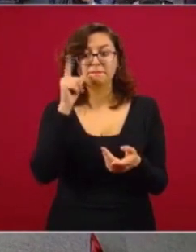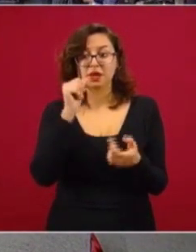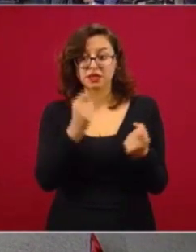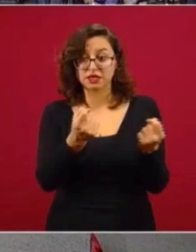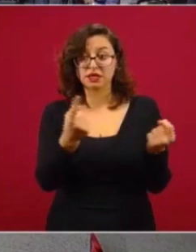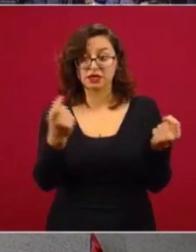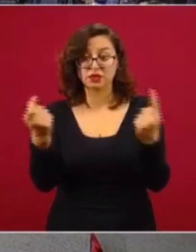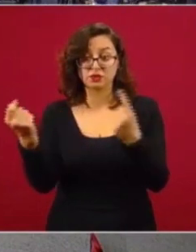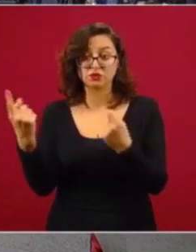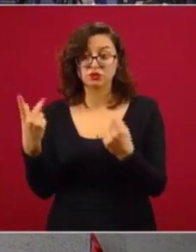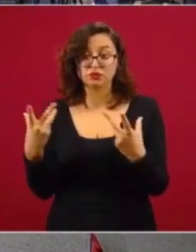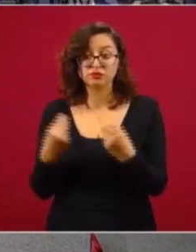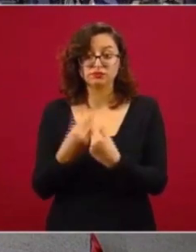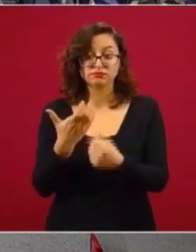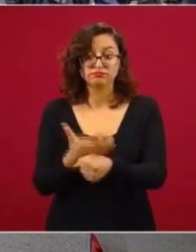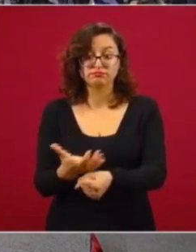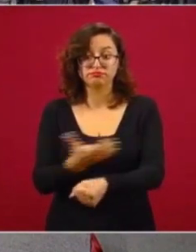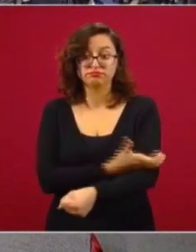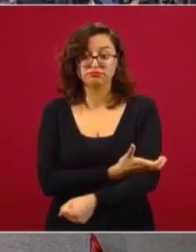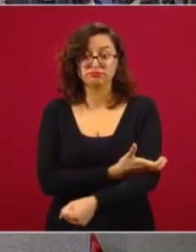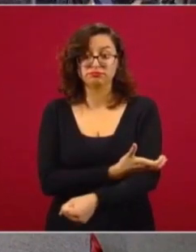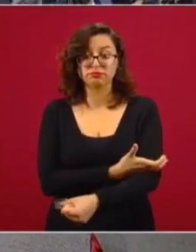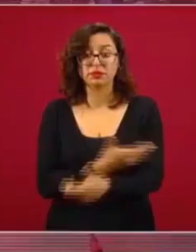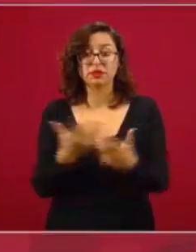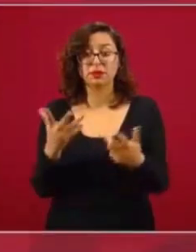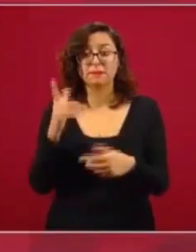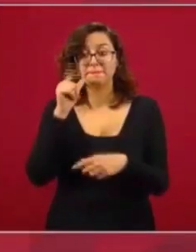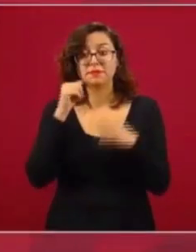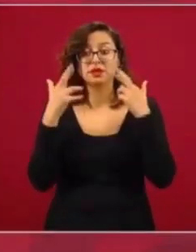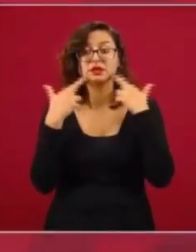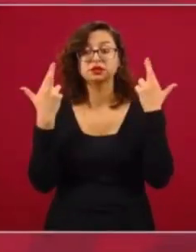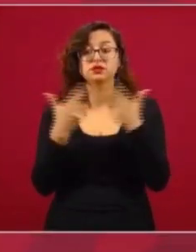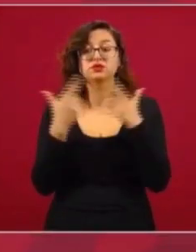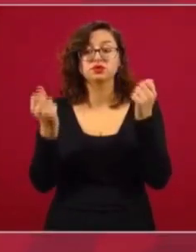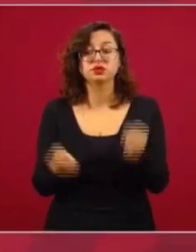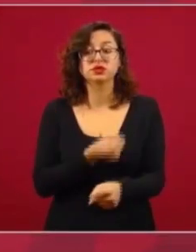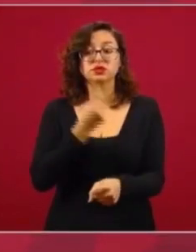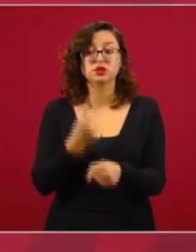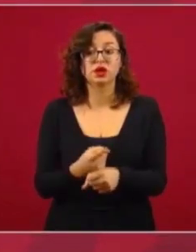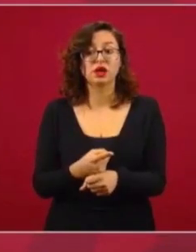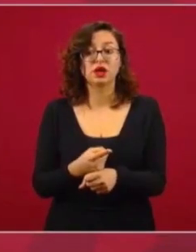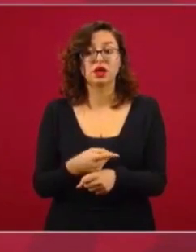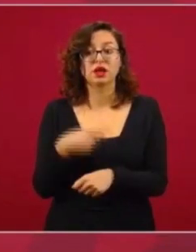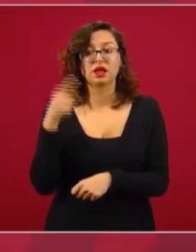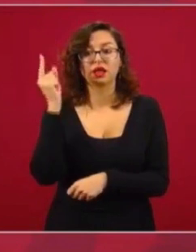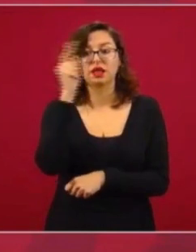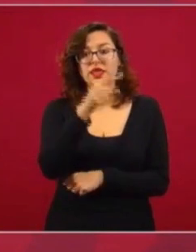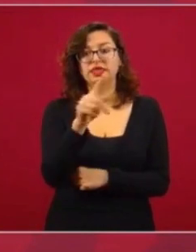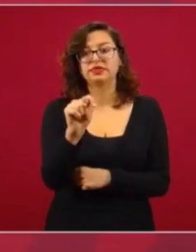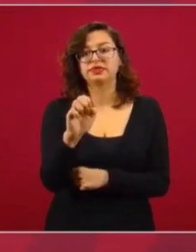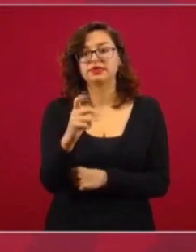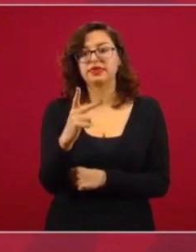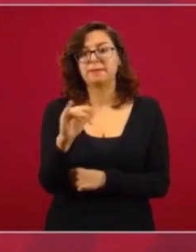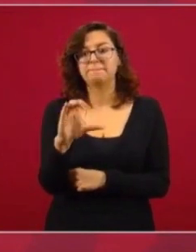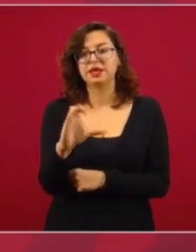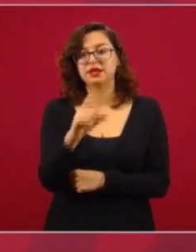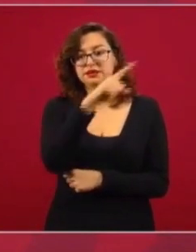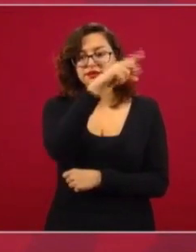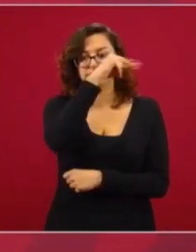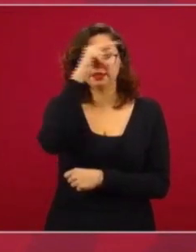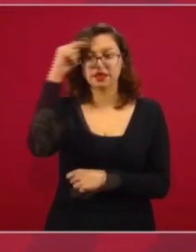a acompañar. Mañana la reunión de seguridad va a ser en Tepic, en Nayarit,